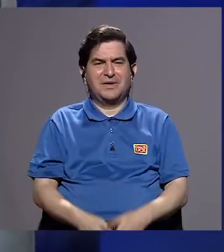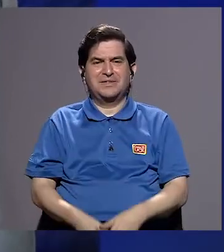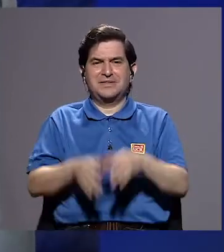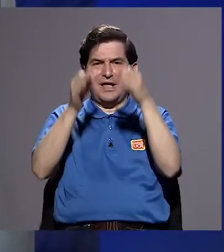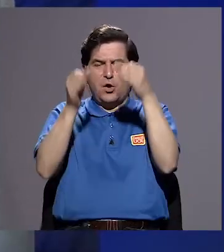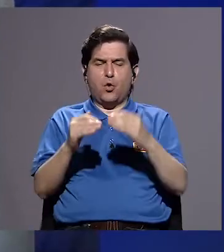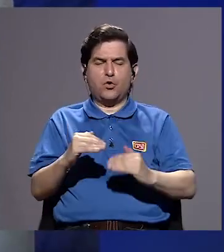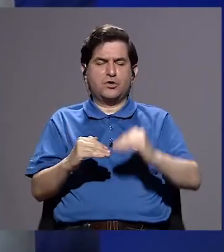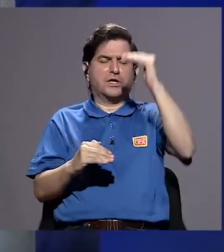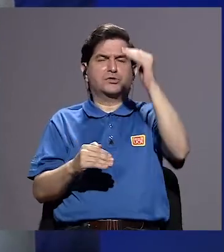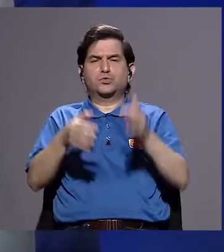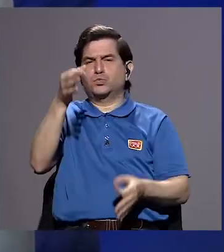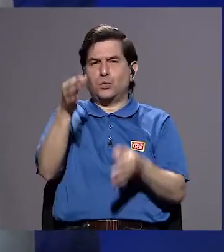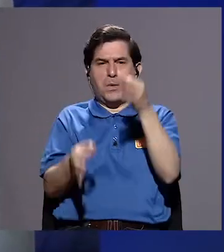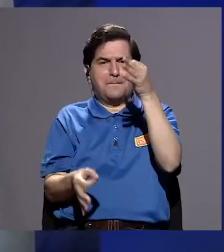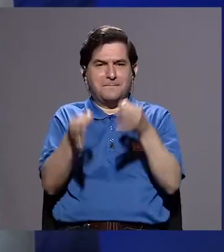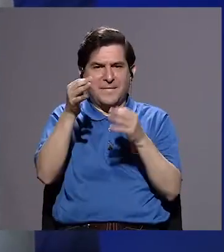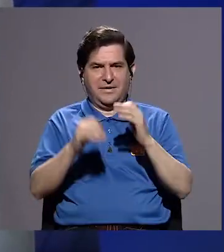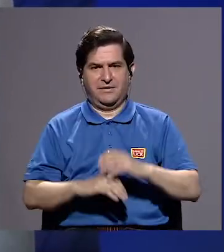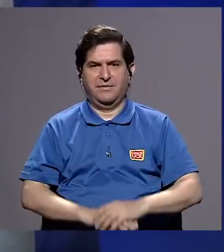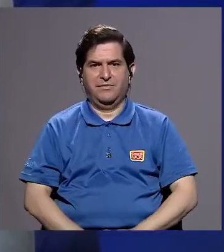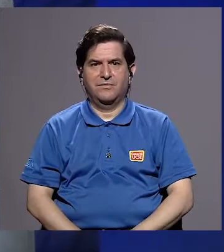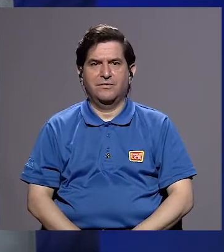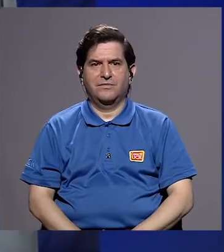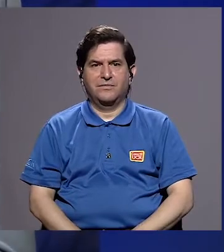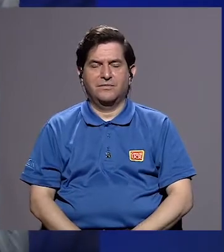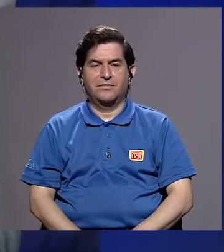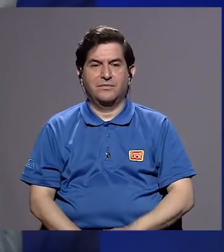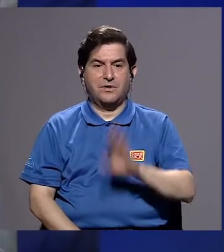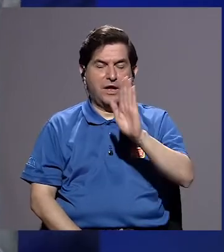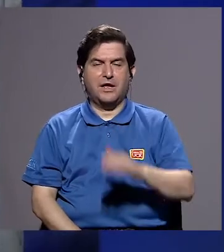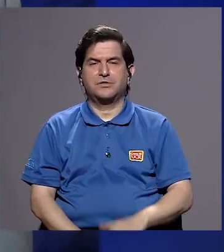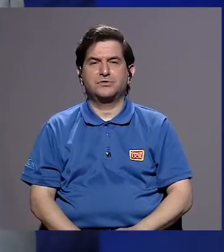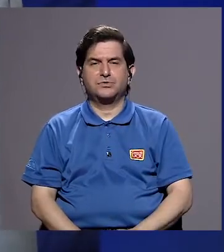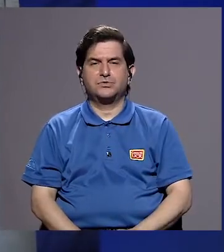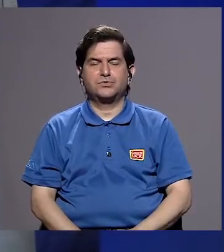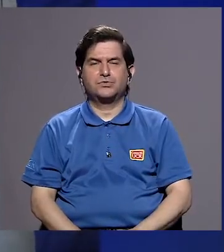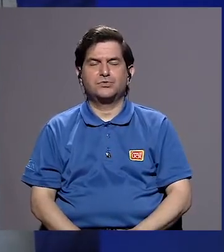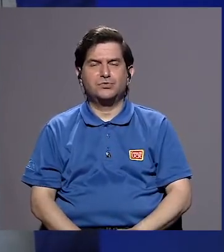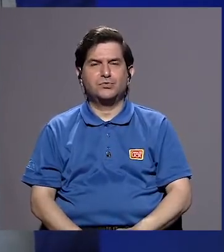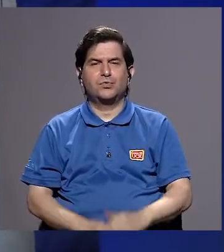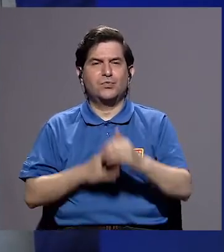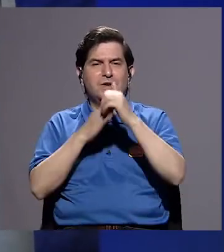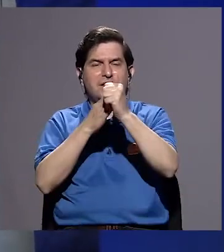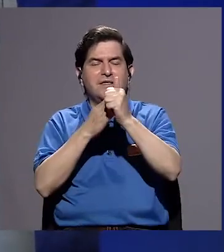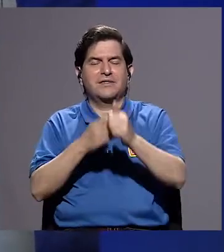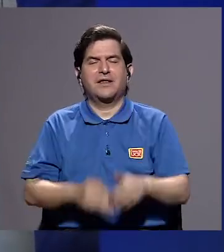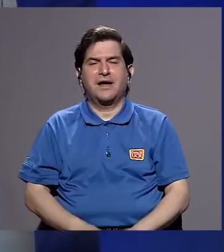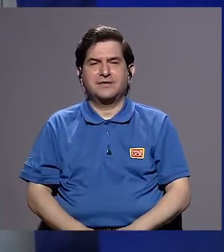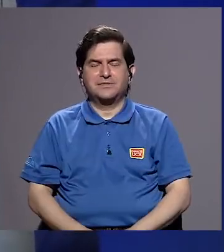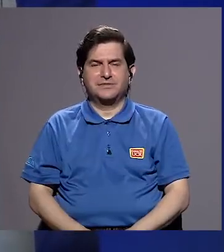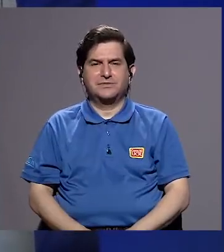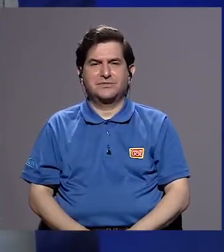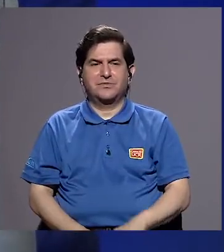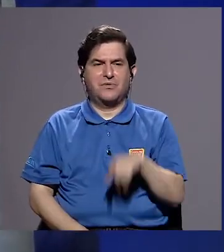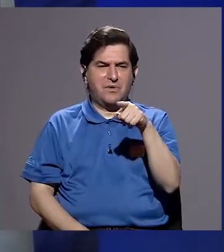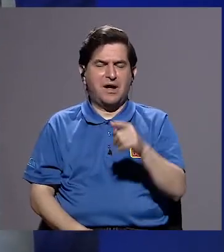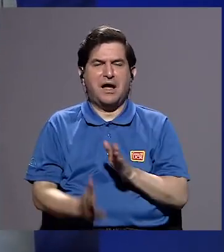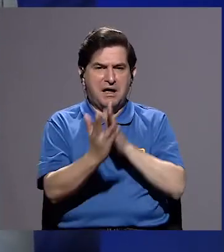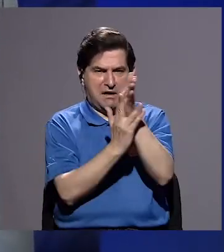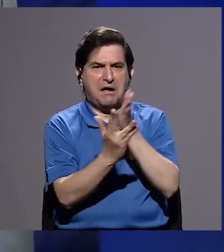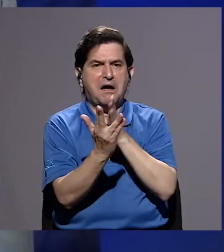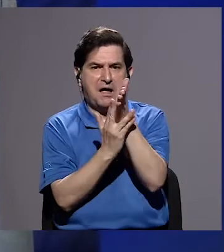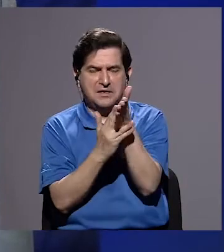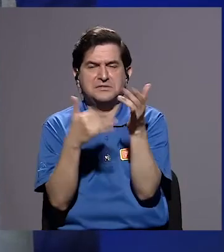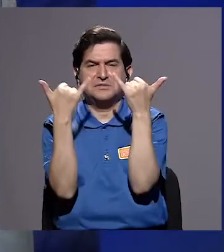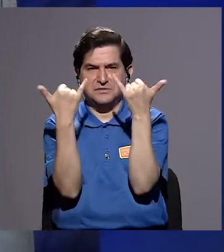Corte Suprema de Justicia, en su cúpula, en la magistratura, ha ido